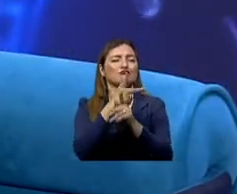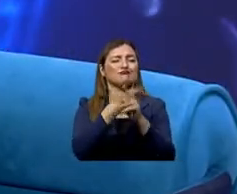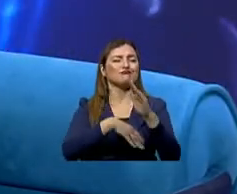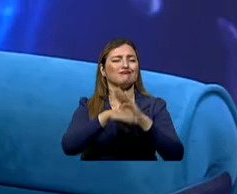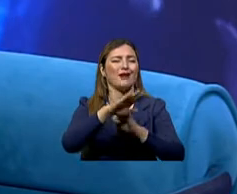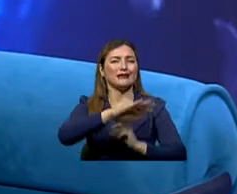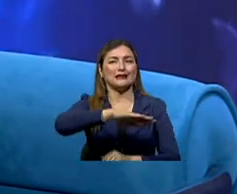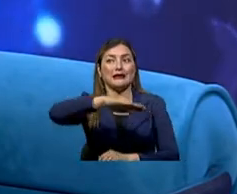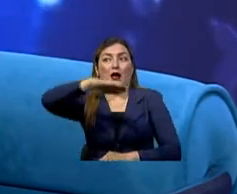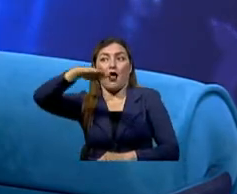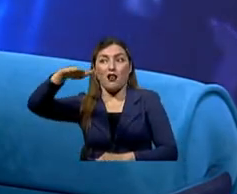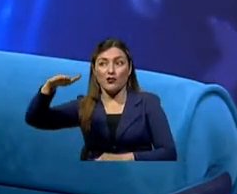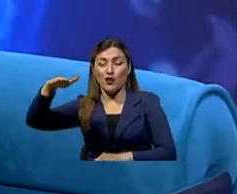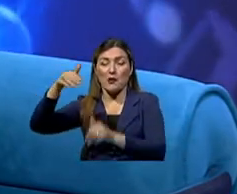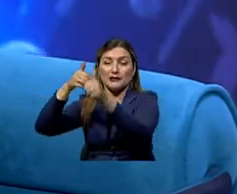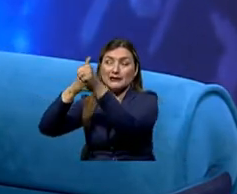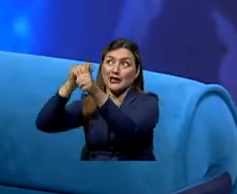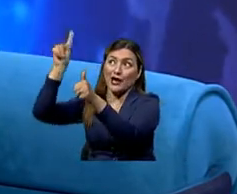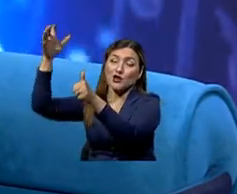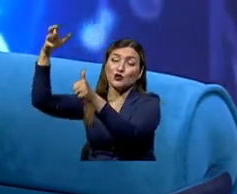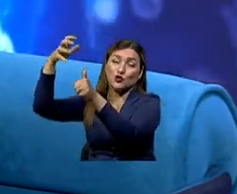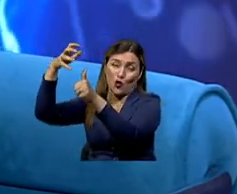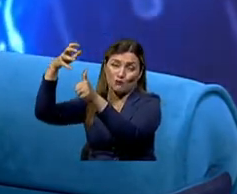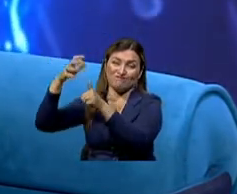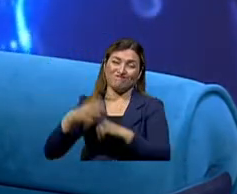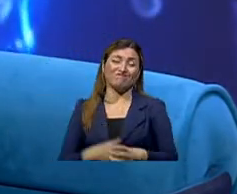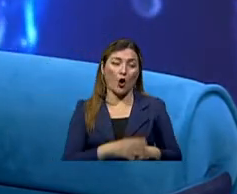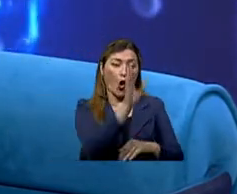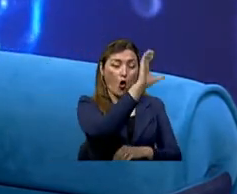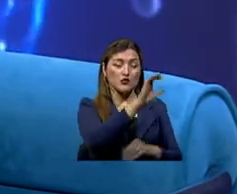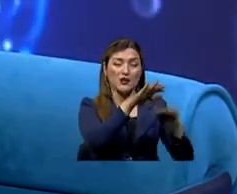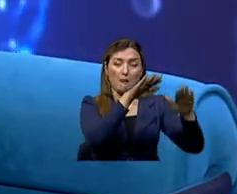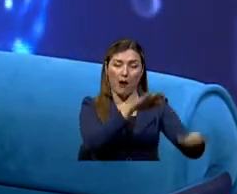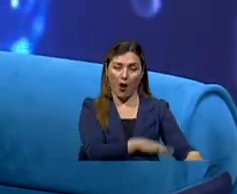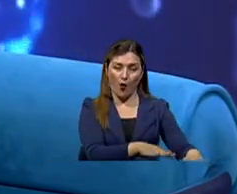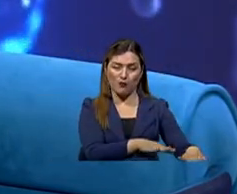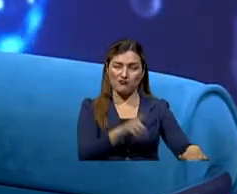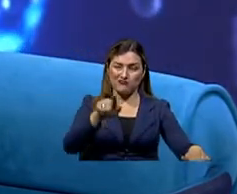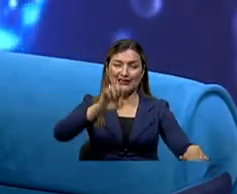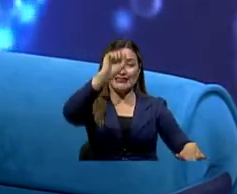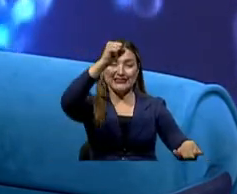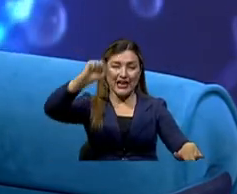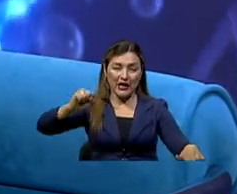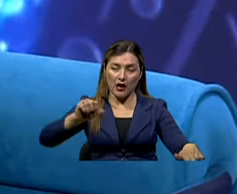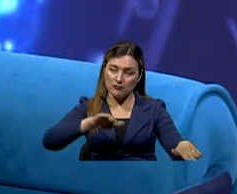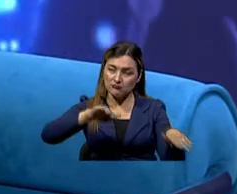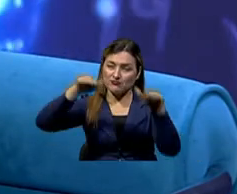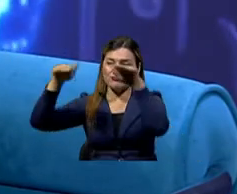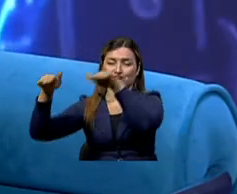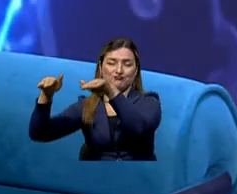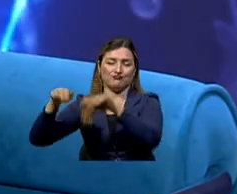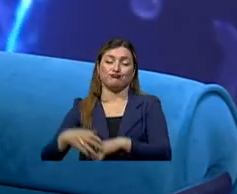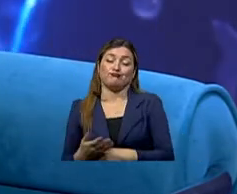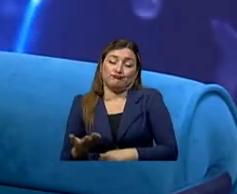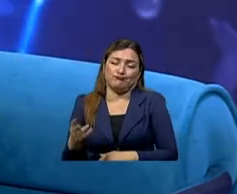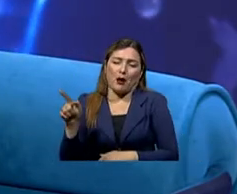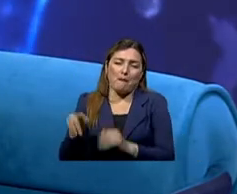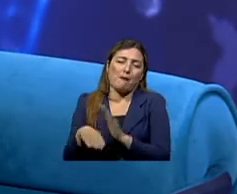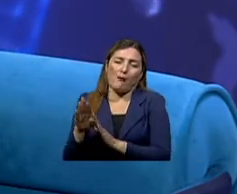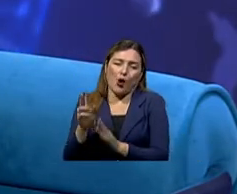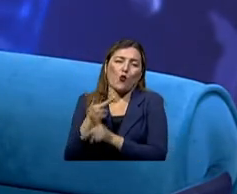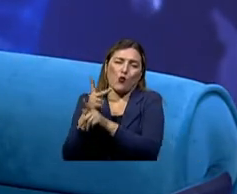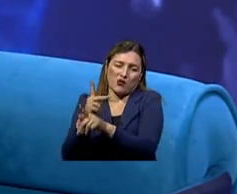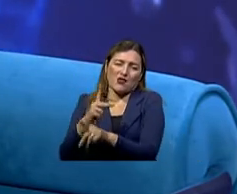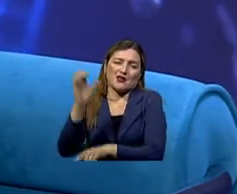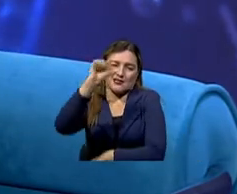más alto, estamos más cerca al sol. Entonces, tenemos que cuidarnos mucho más, repetirnos el protector solar siempre es muy importante, estando en la